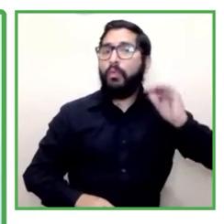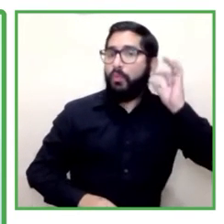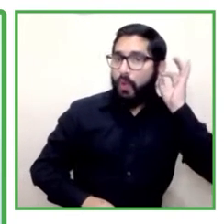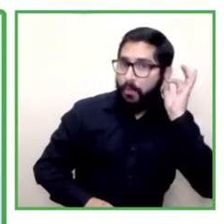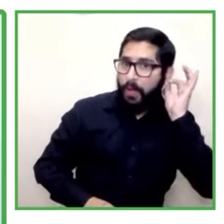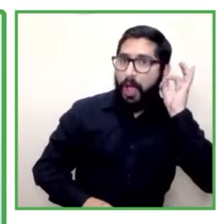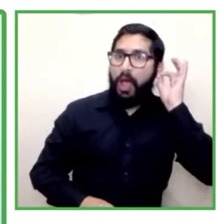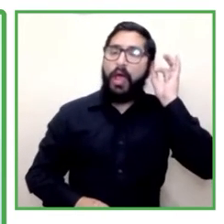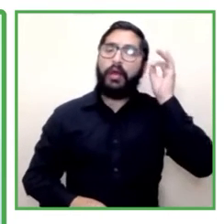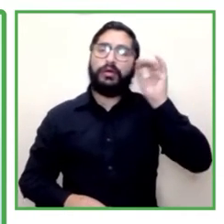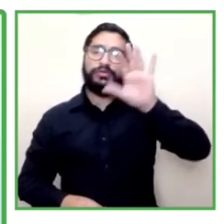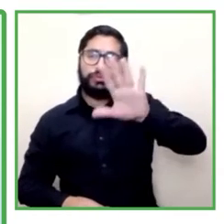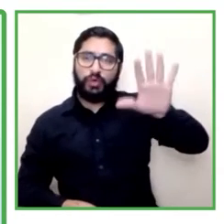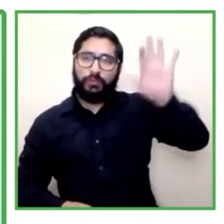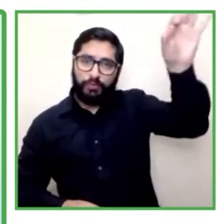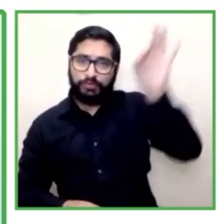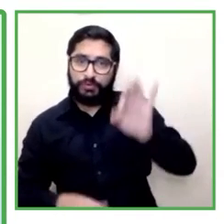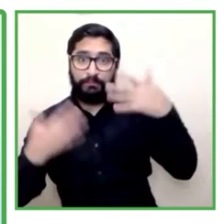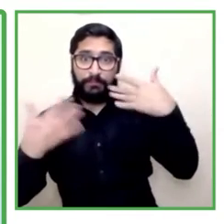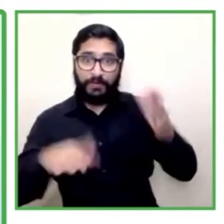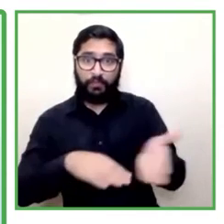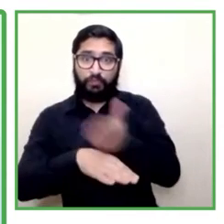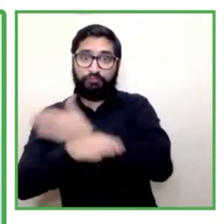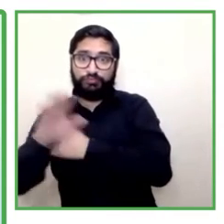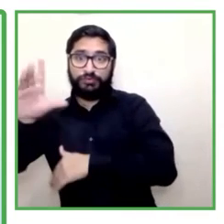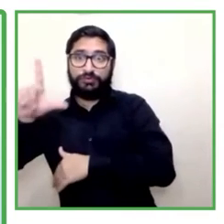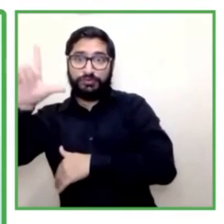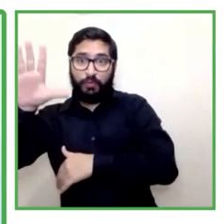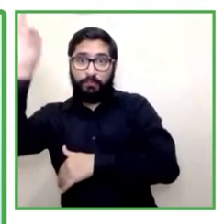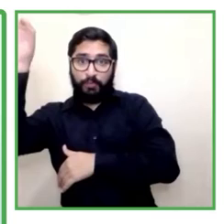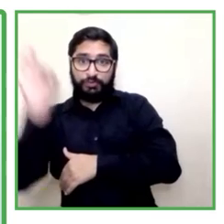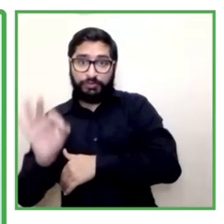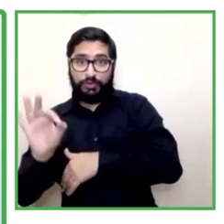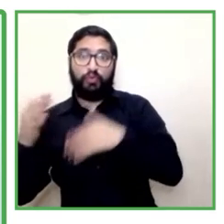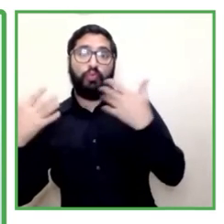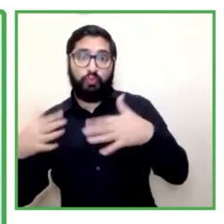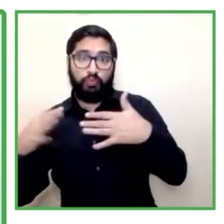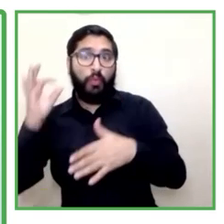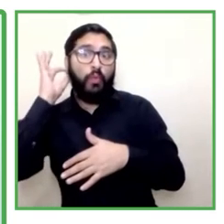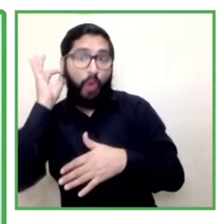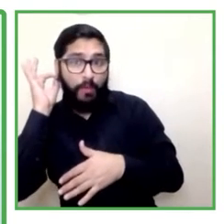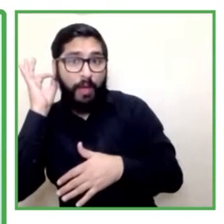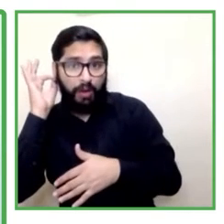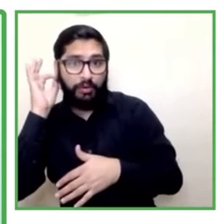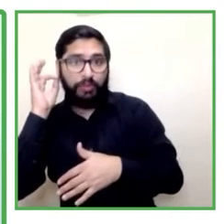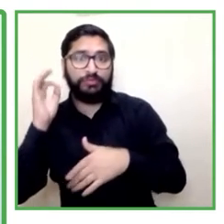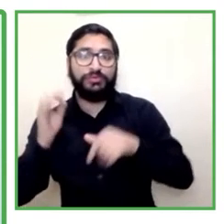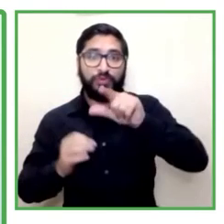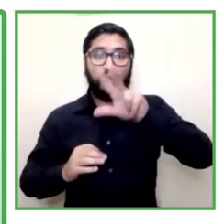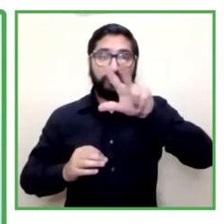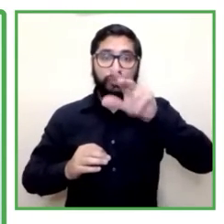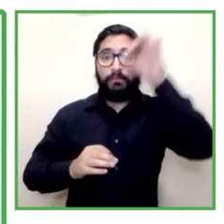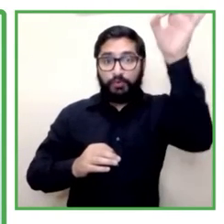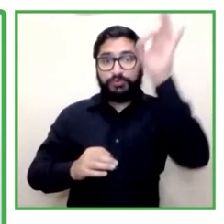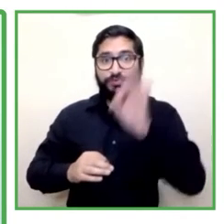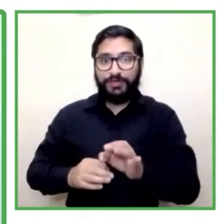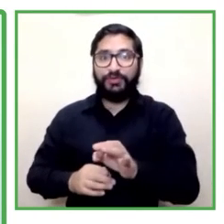75% de mujeres, y con un 78% de las personas que estaban cesantes al momento de entrar a nuestro programa.